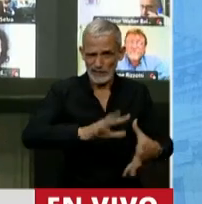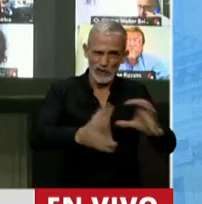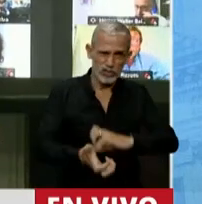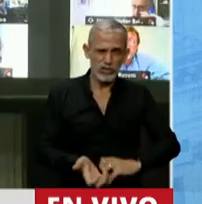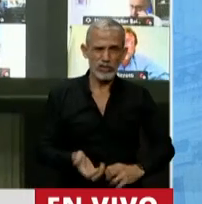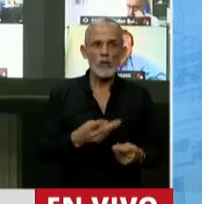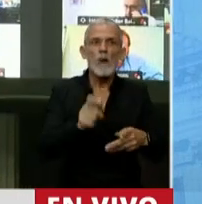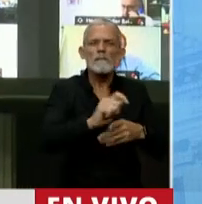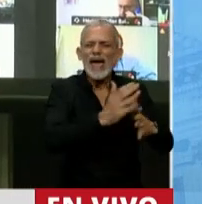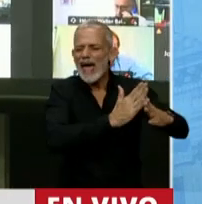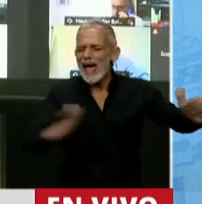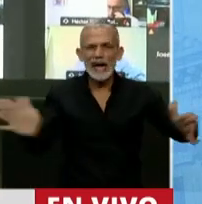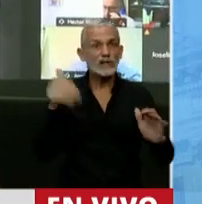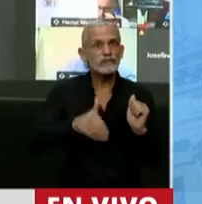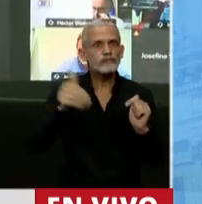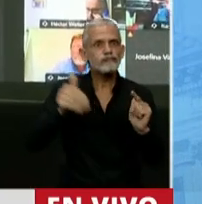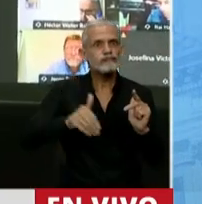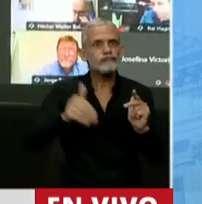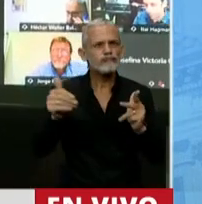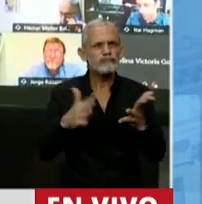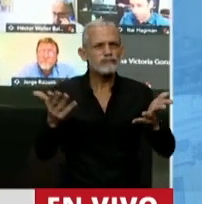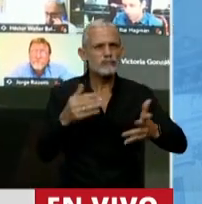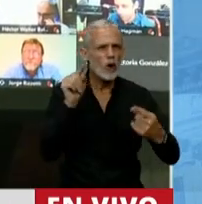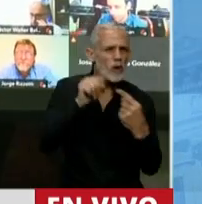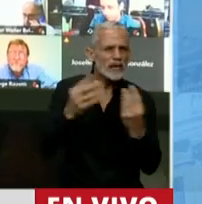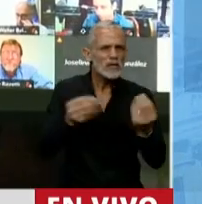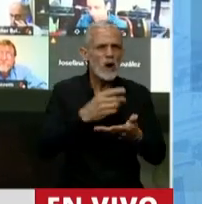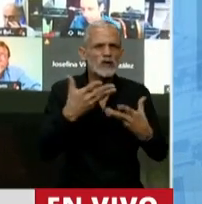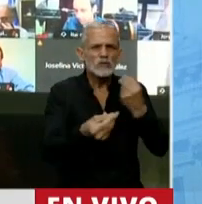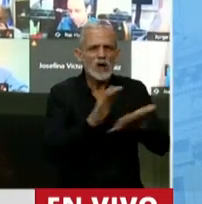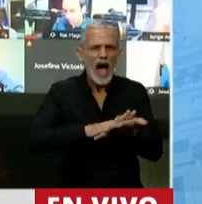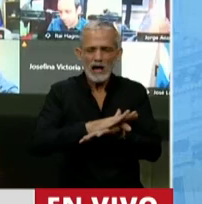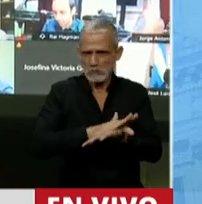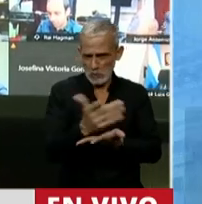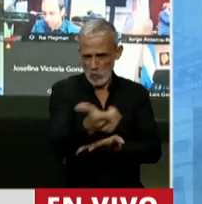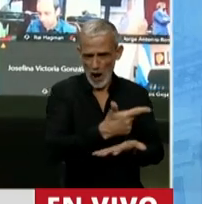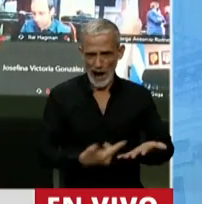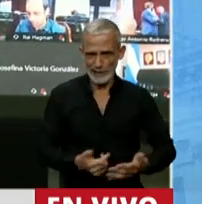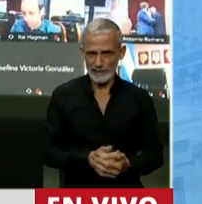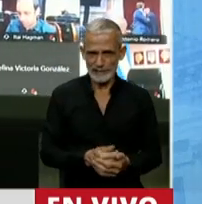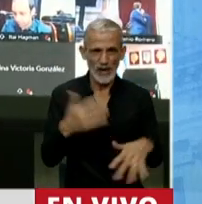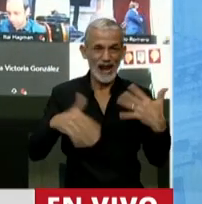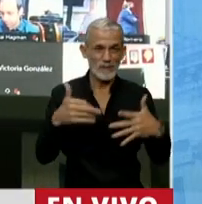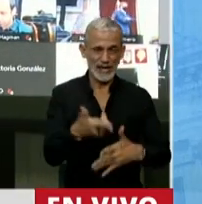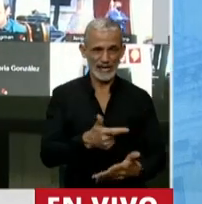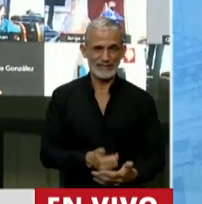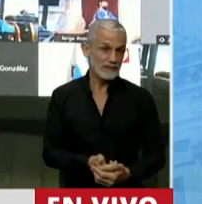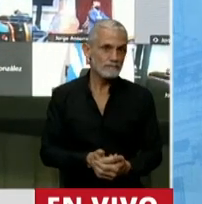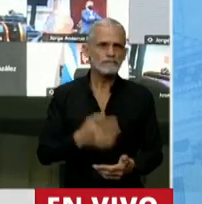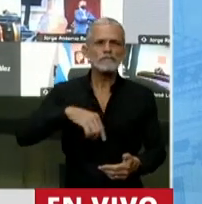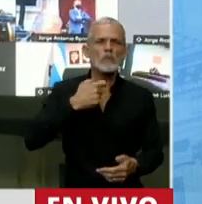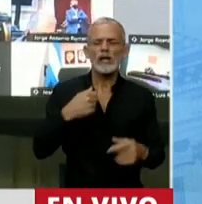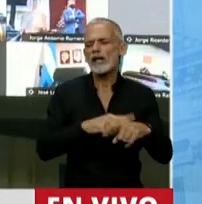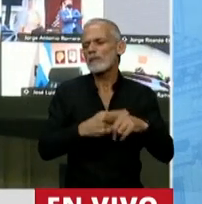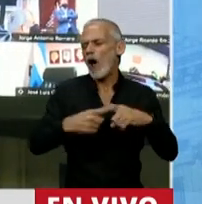por los meses que demoraron y porque no hubo ninguna intencionalidad de dar una respuesta favorable frente a la emergencia. No me